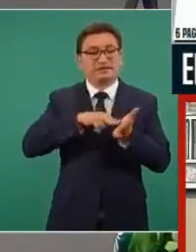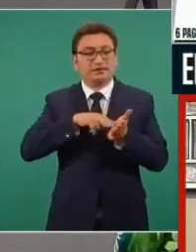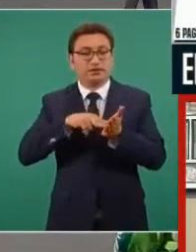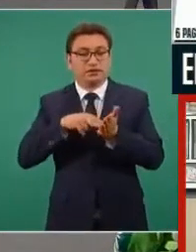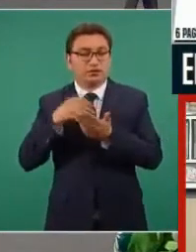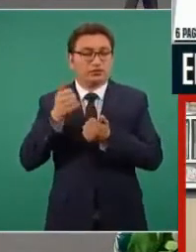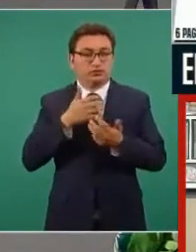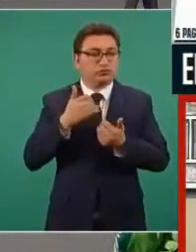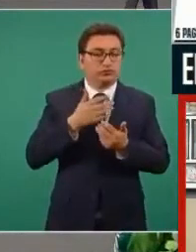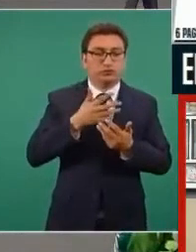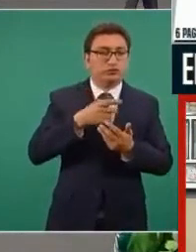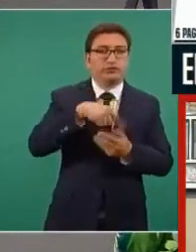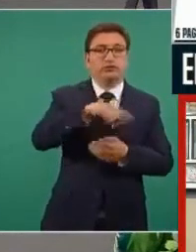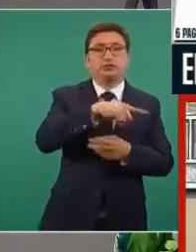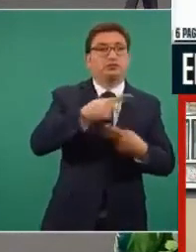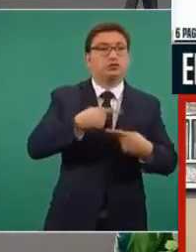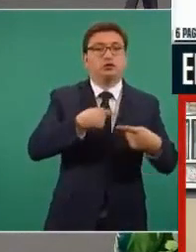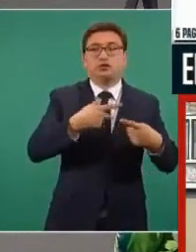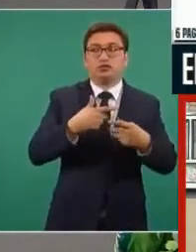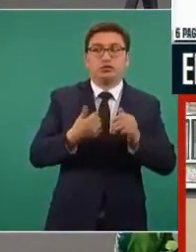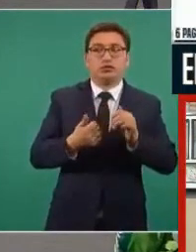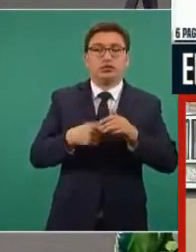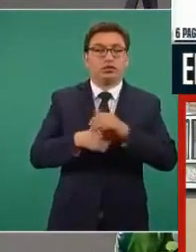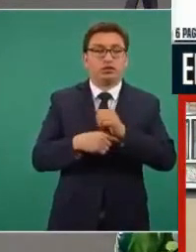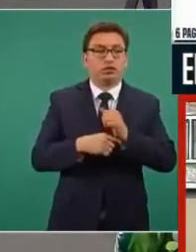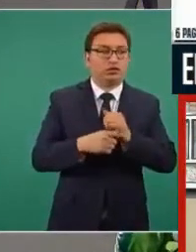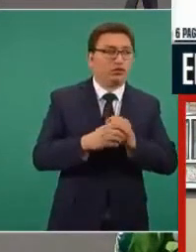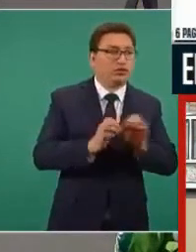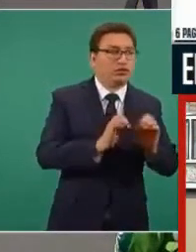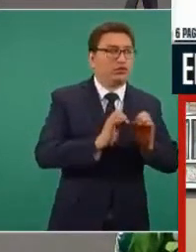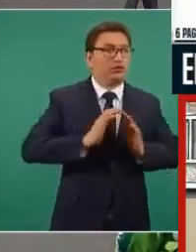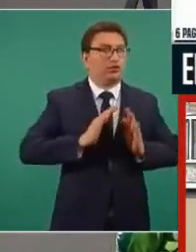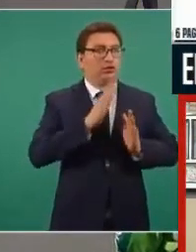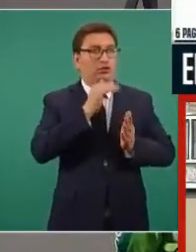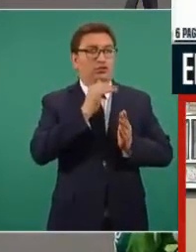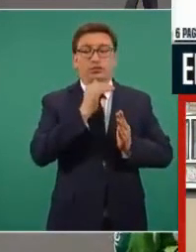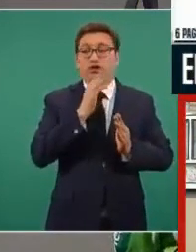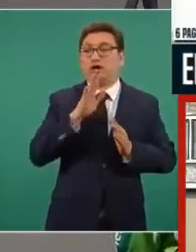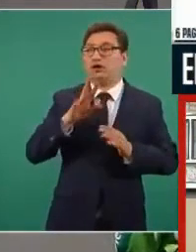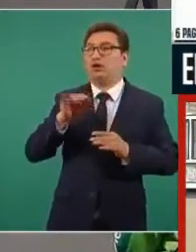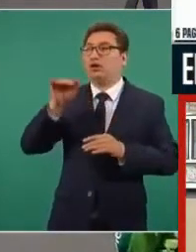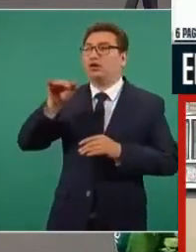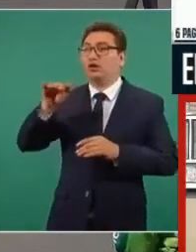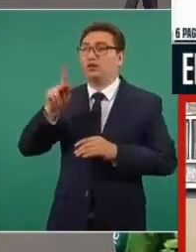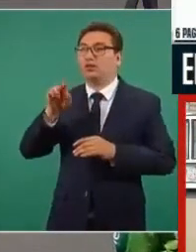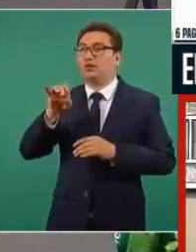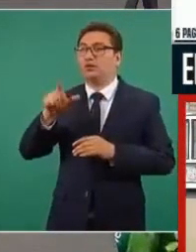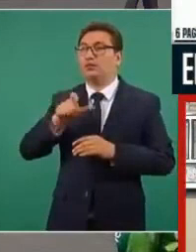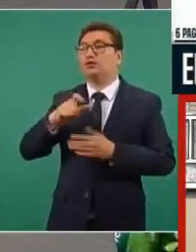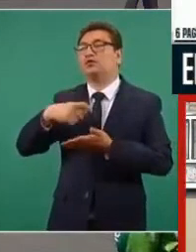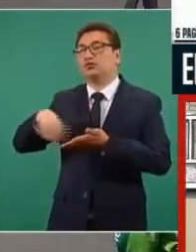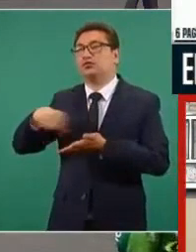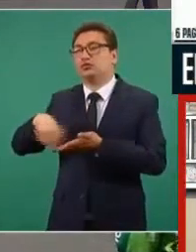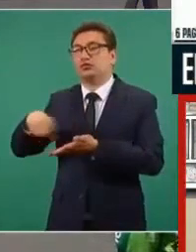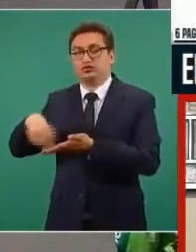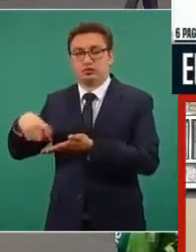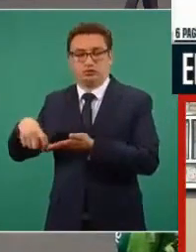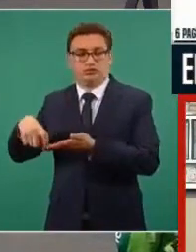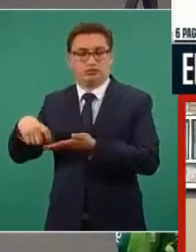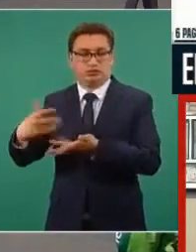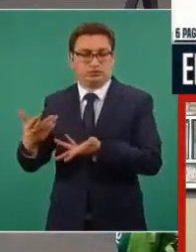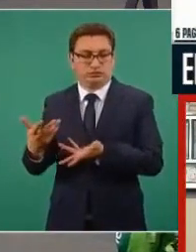empiezan a buscar a Pemex para comprarle a Pemex.